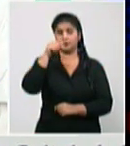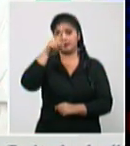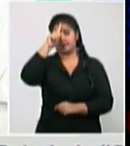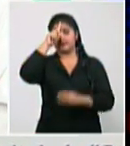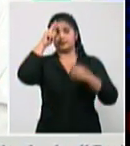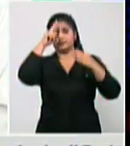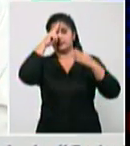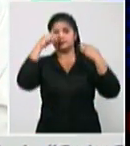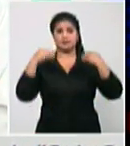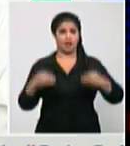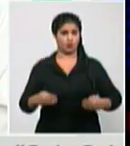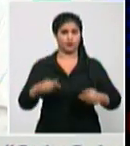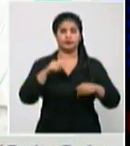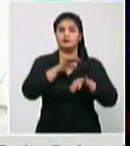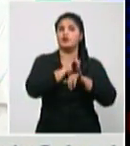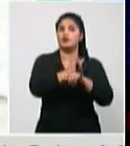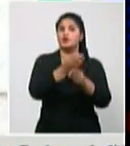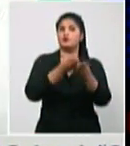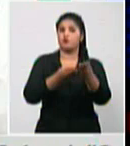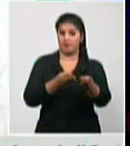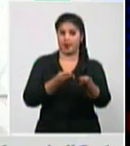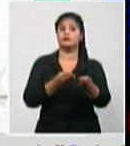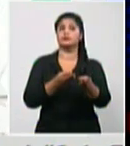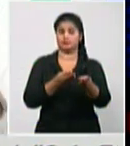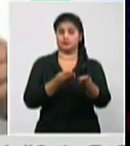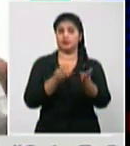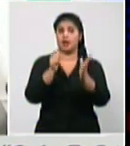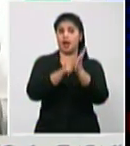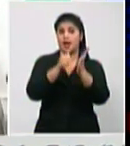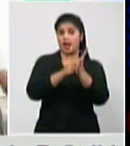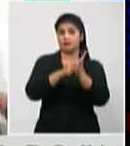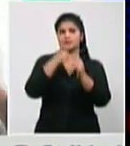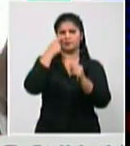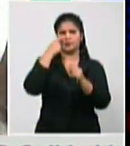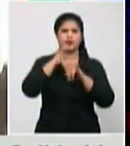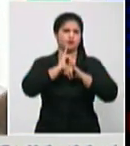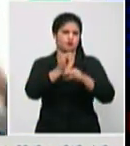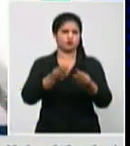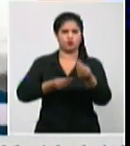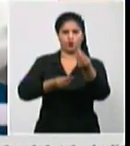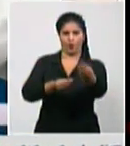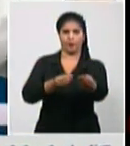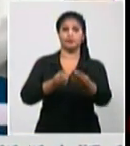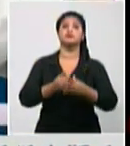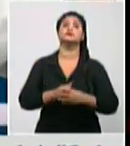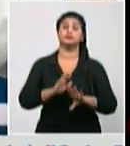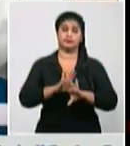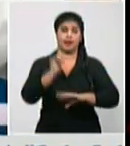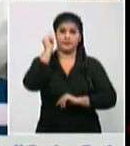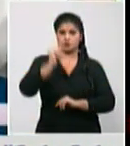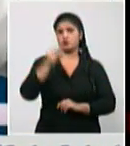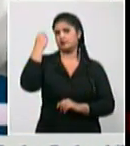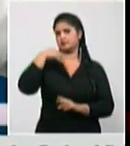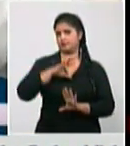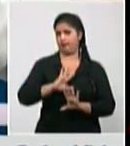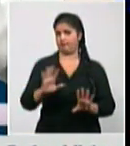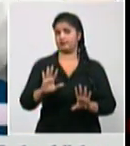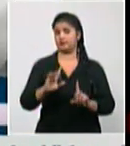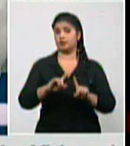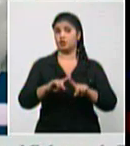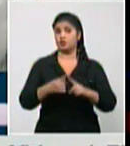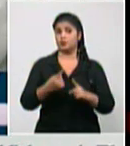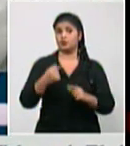la información hasta su domicilio porque reitero que es la otra actividad que se mantiene mientras yo no tenga el